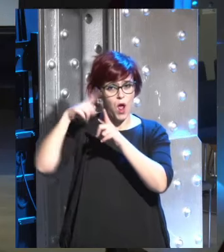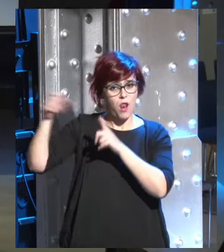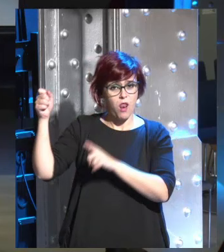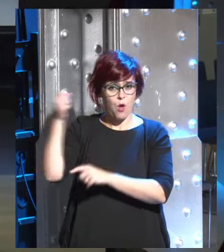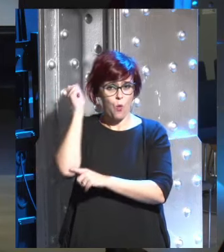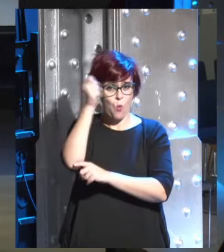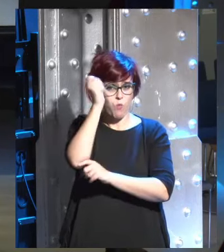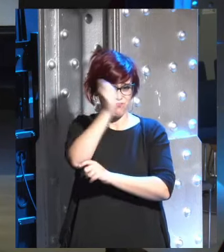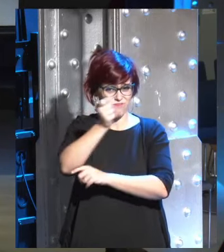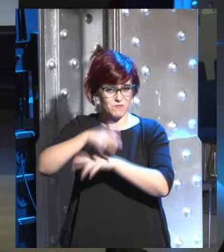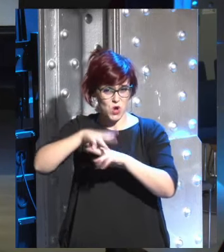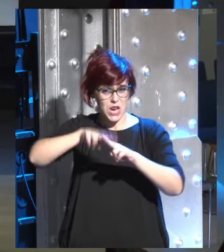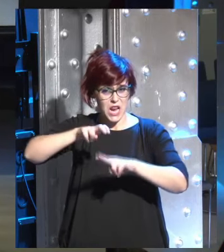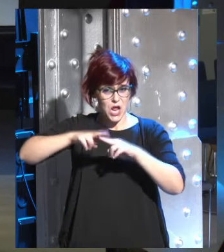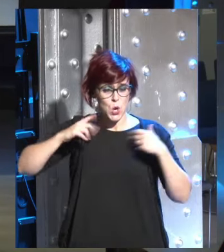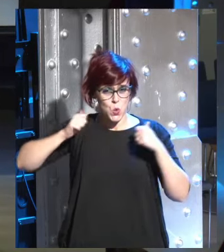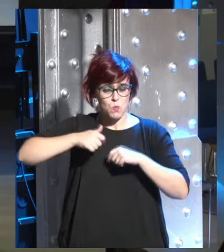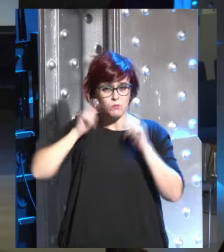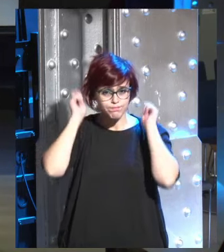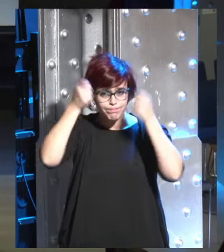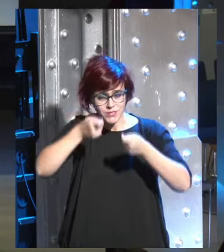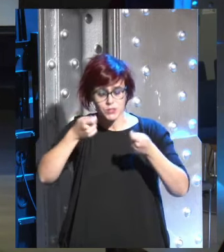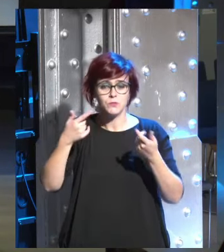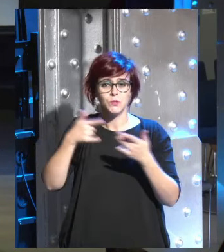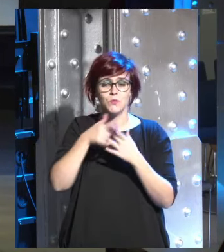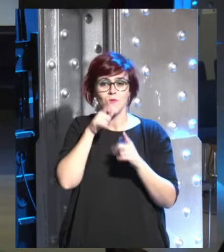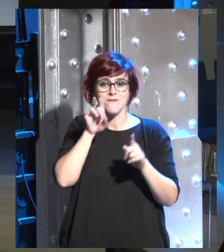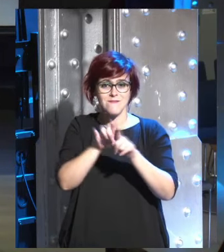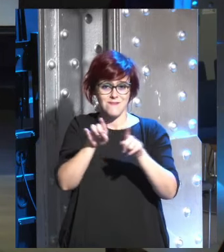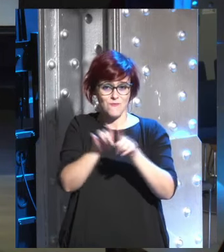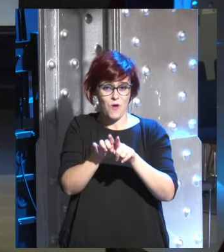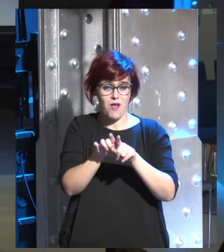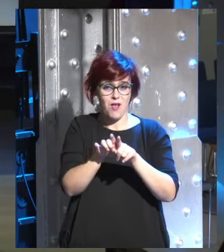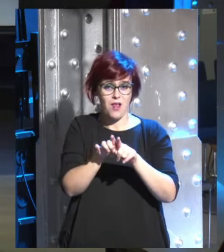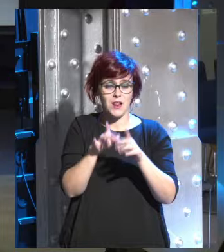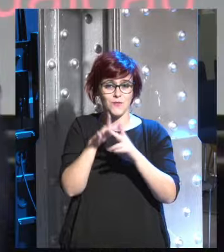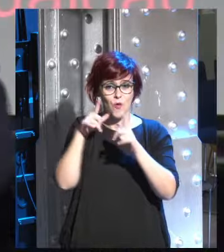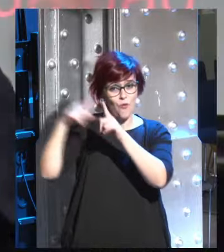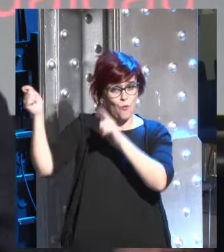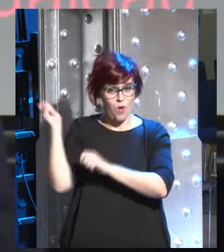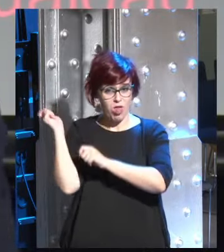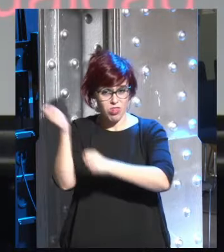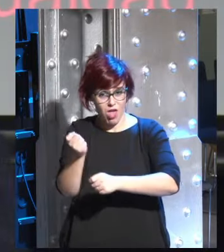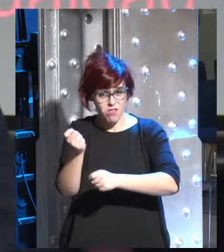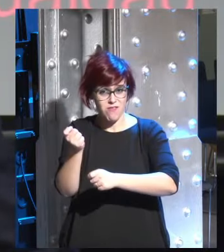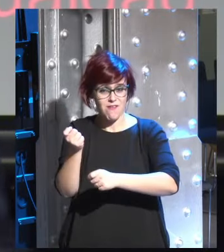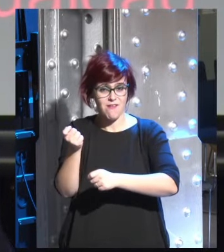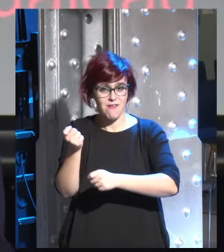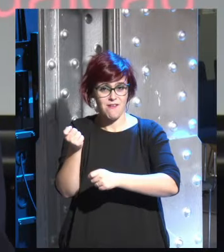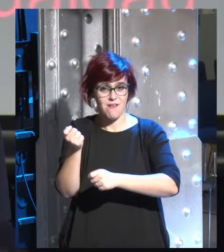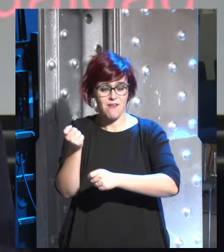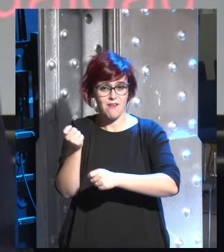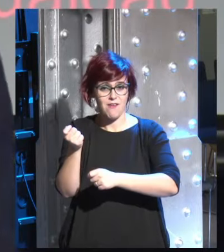vengador con esta persona esta figura con la capucha con la guadaña y decía